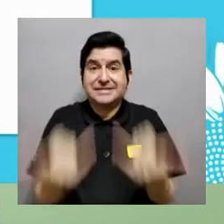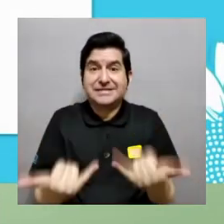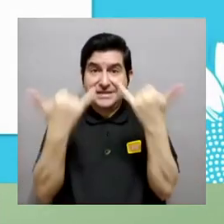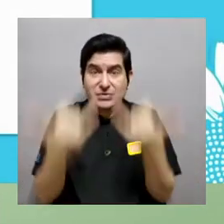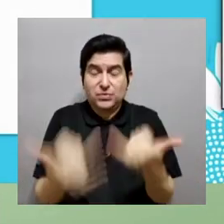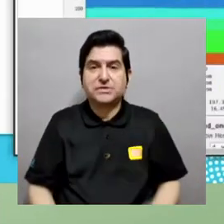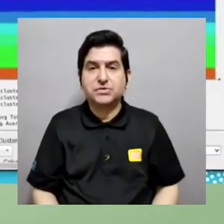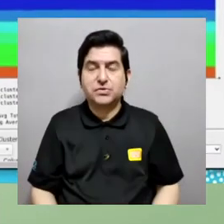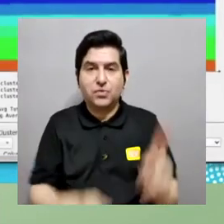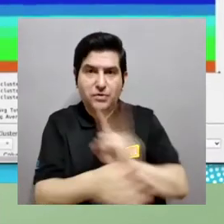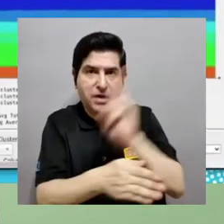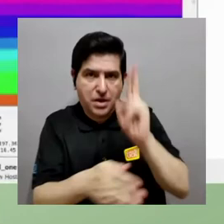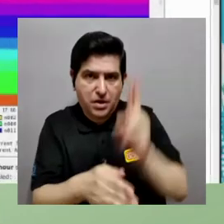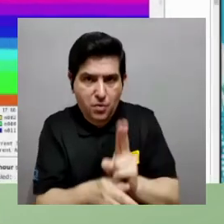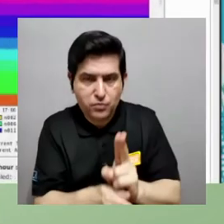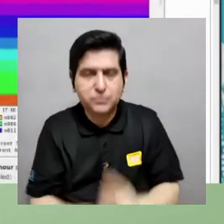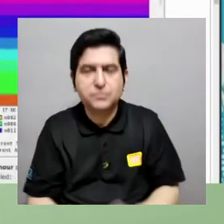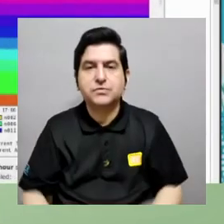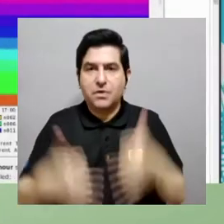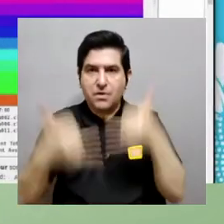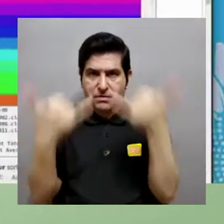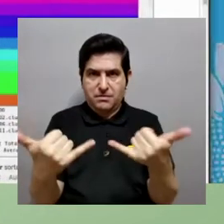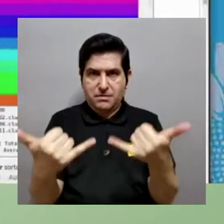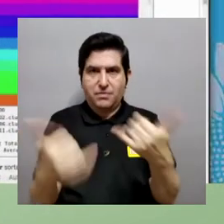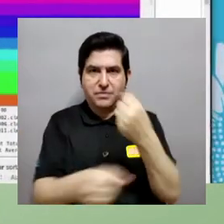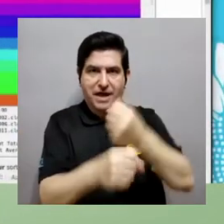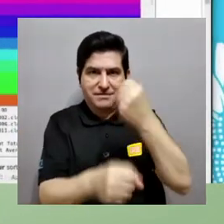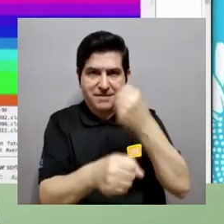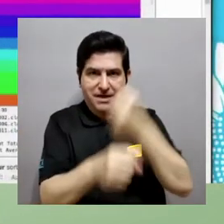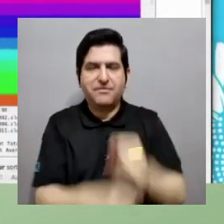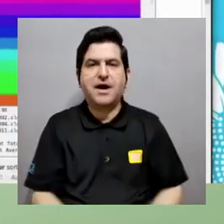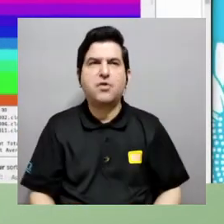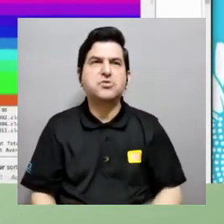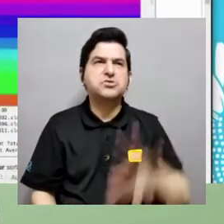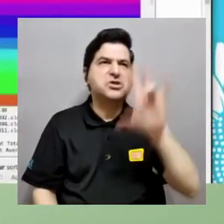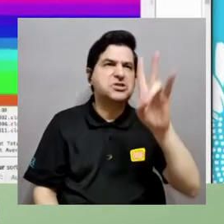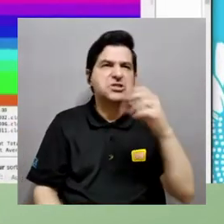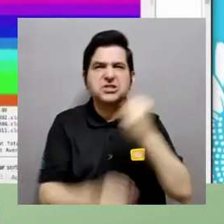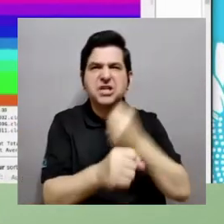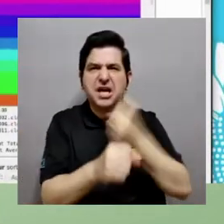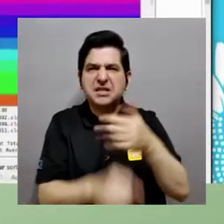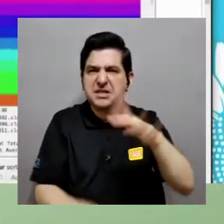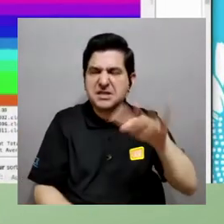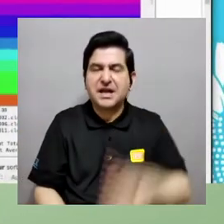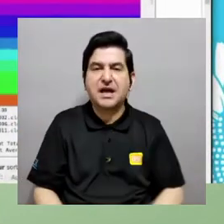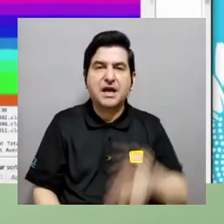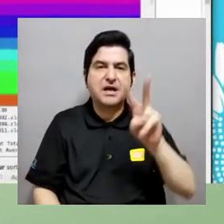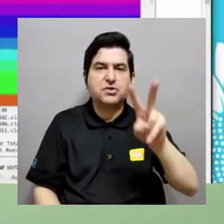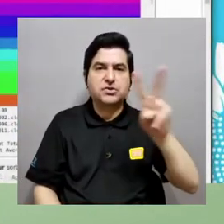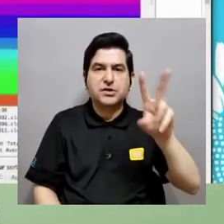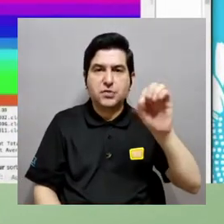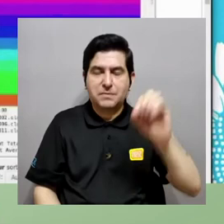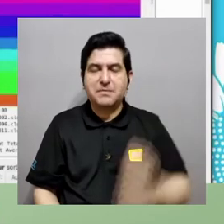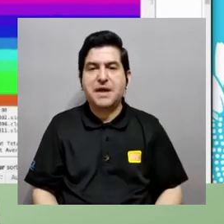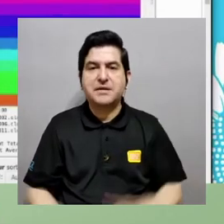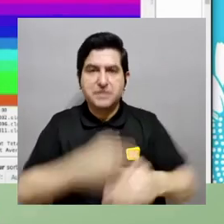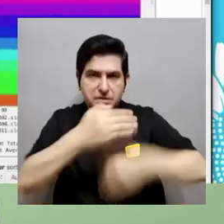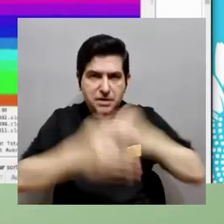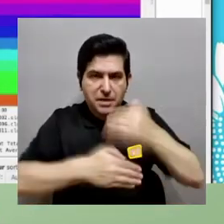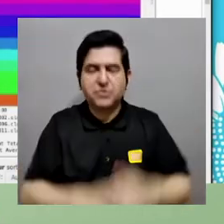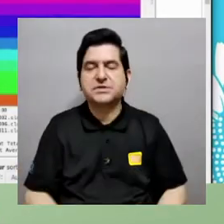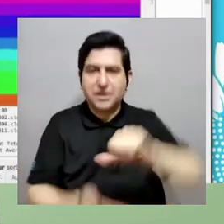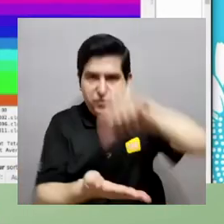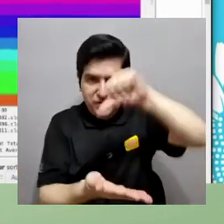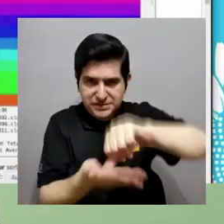tengo también una muestra de cómo es el estatus que estamos en este momento estamos corriendo en este momento bueno los trabajos que vimos que eran como